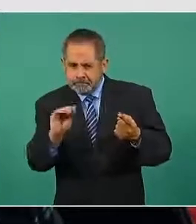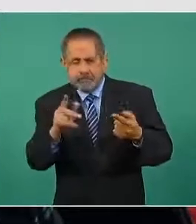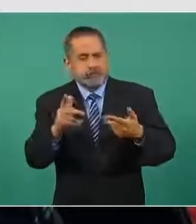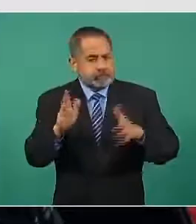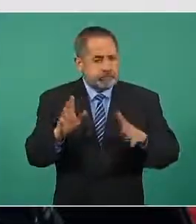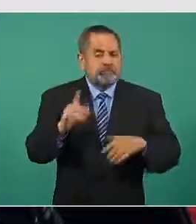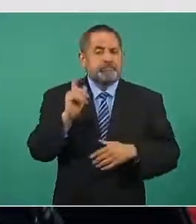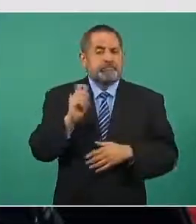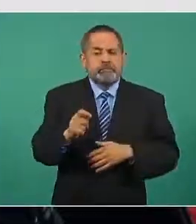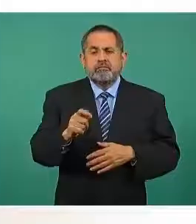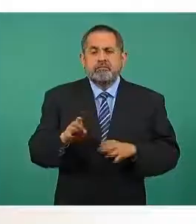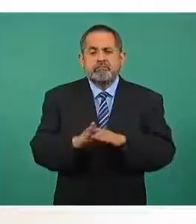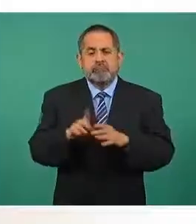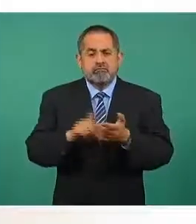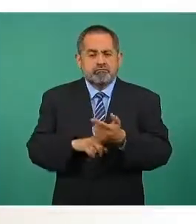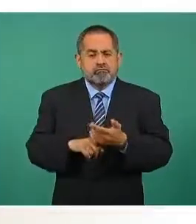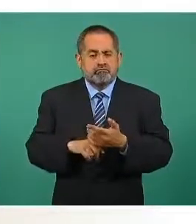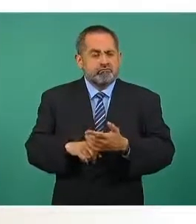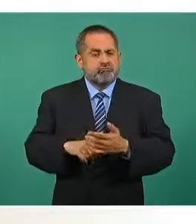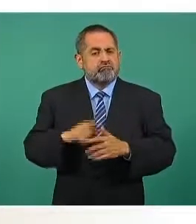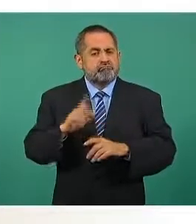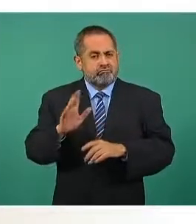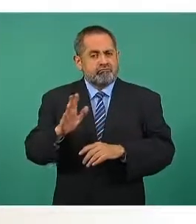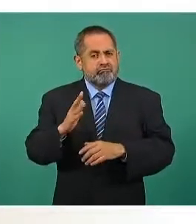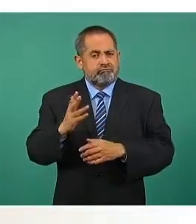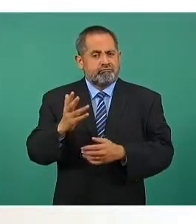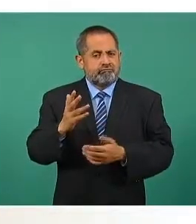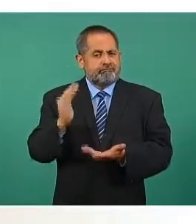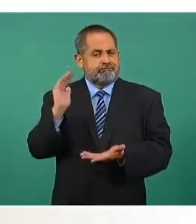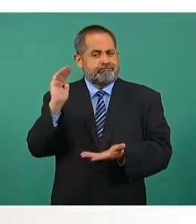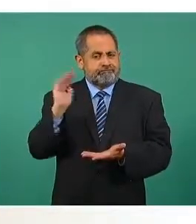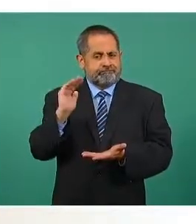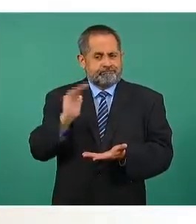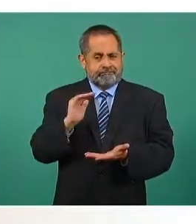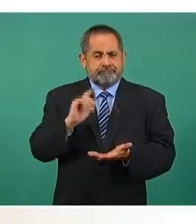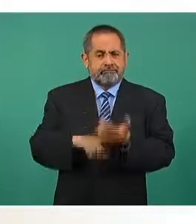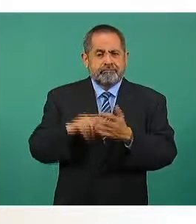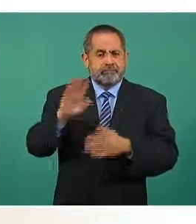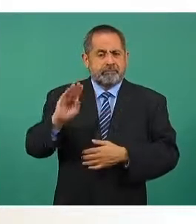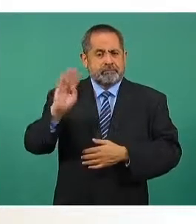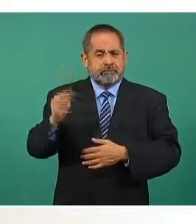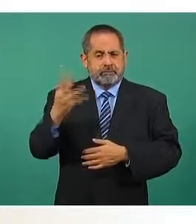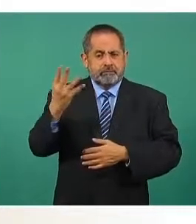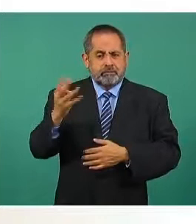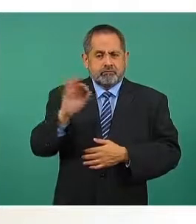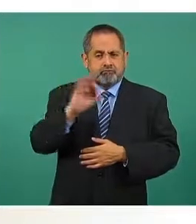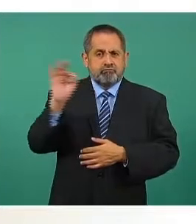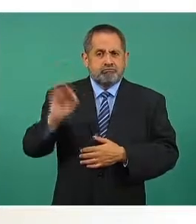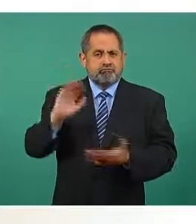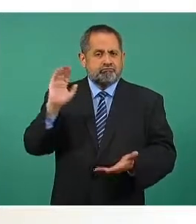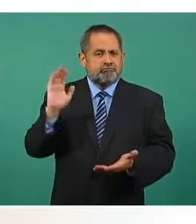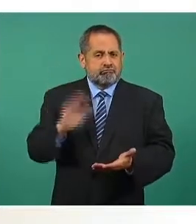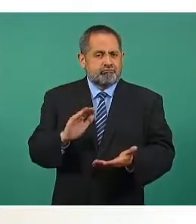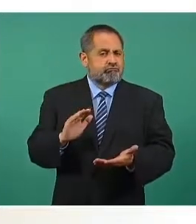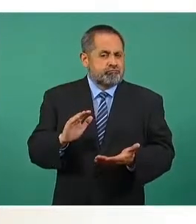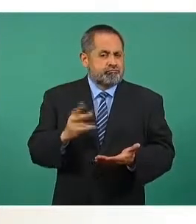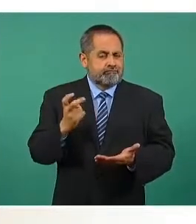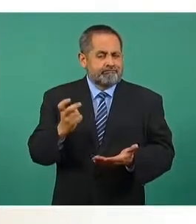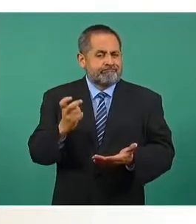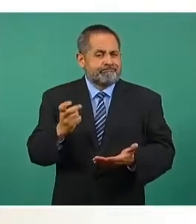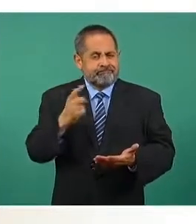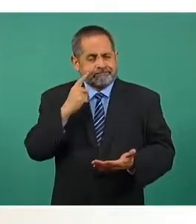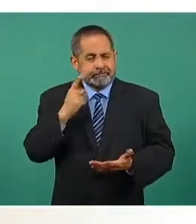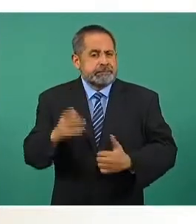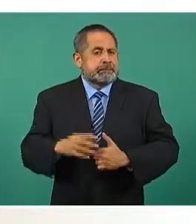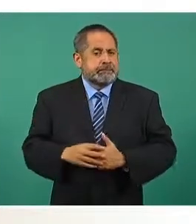se lleva una baja en lo que va de la administración de noventa y cuatro por ciento de este delito